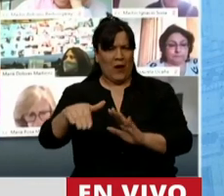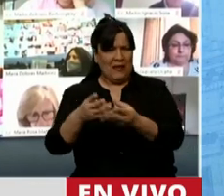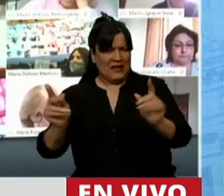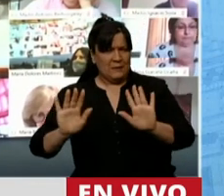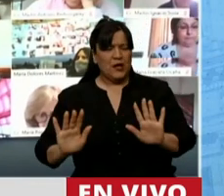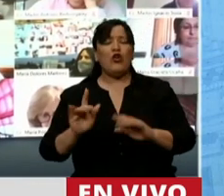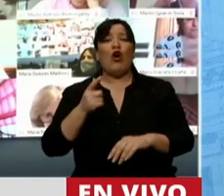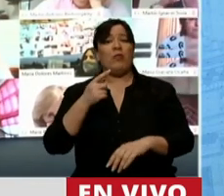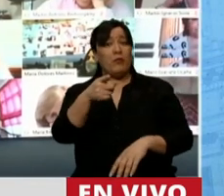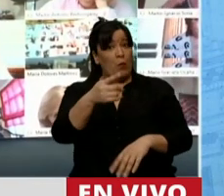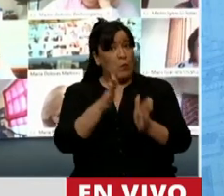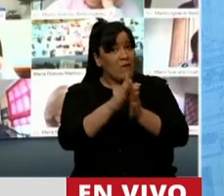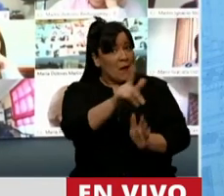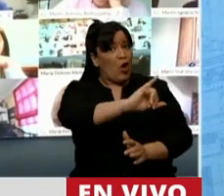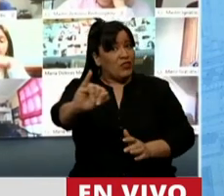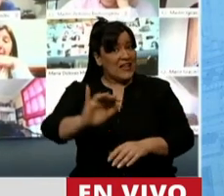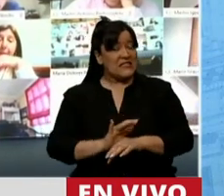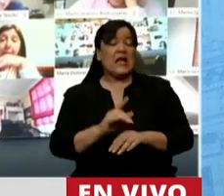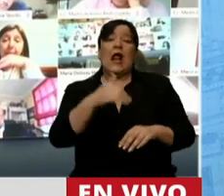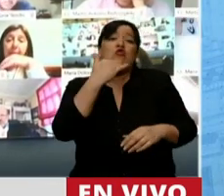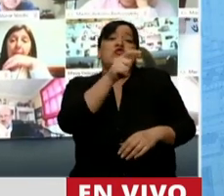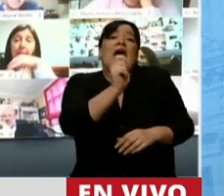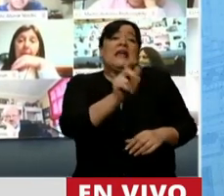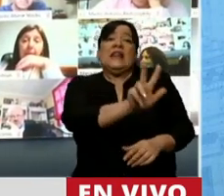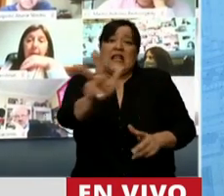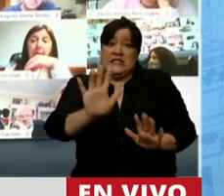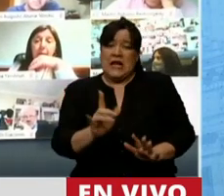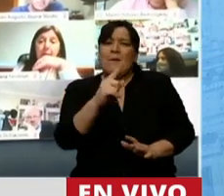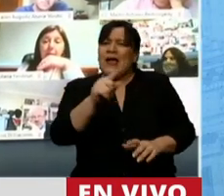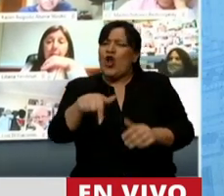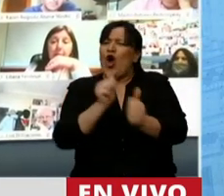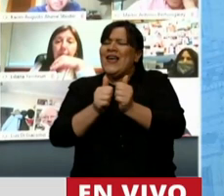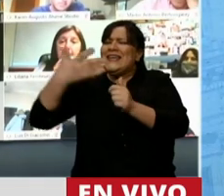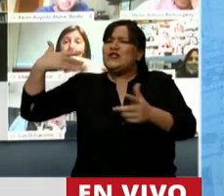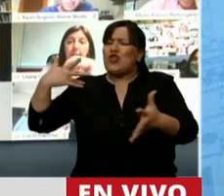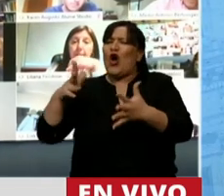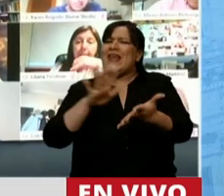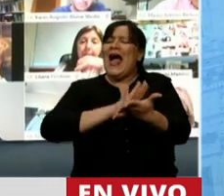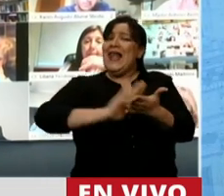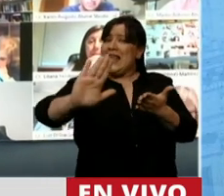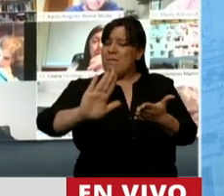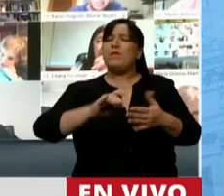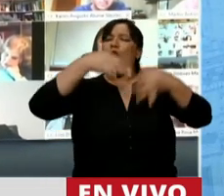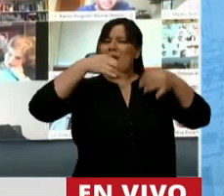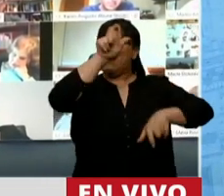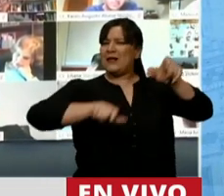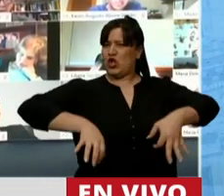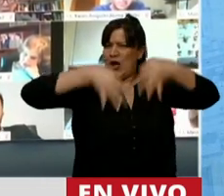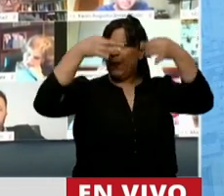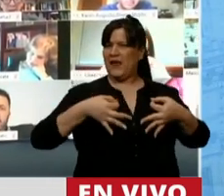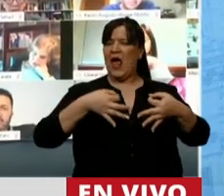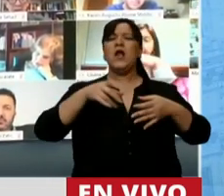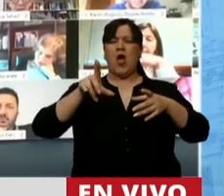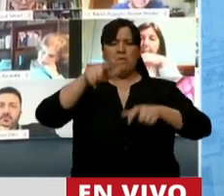ahora. Dígale a quien tenga que decirle, señor ministro, que la historia solo absuelve a las personas de bien, a los